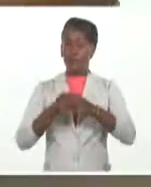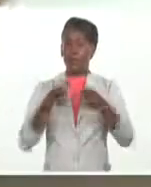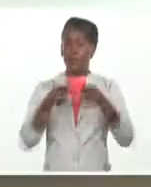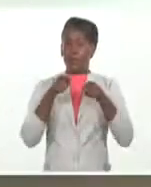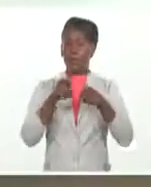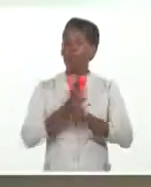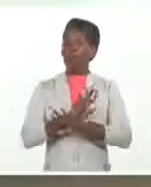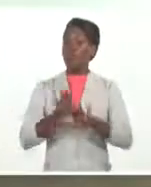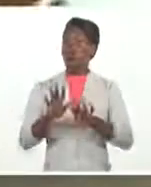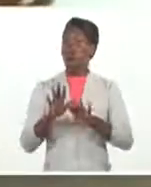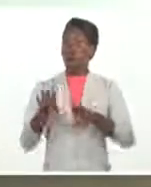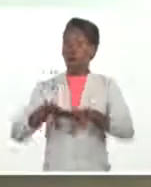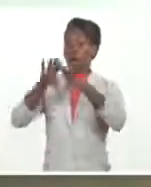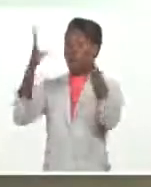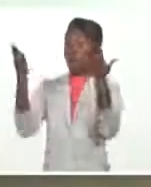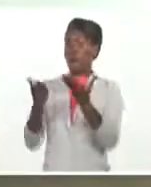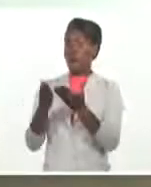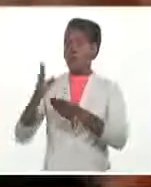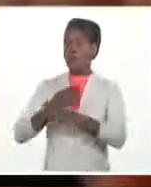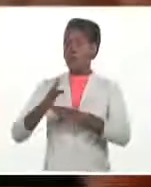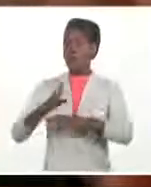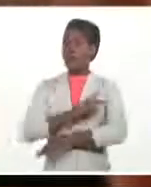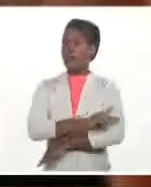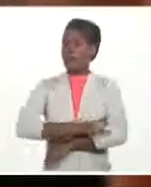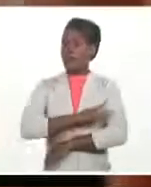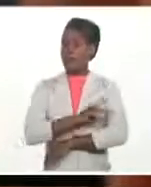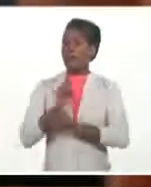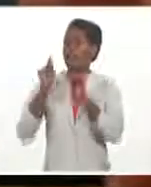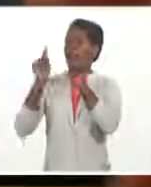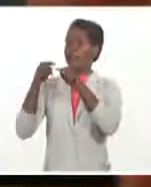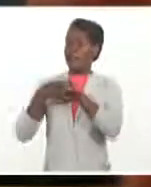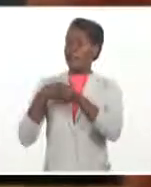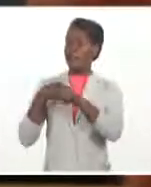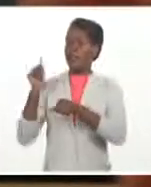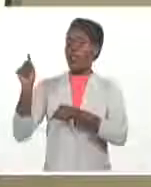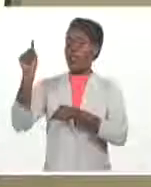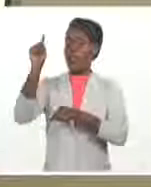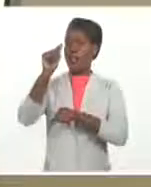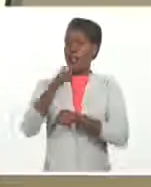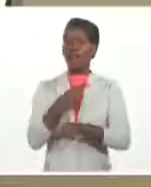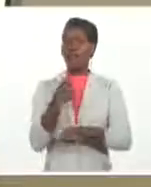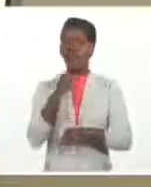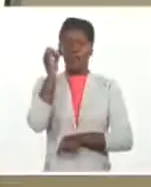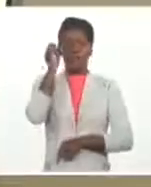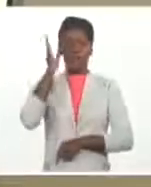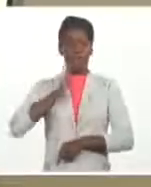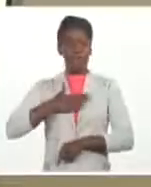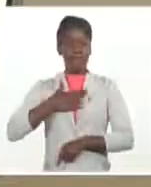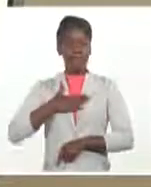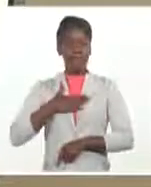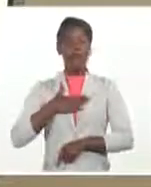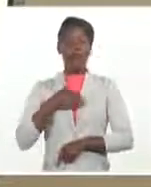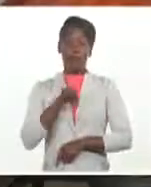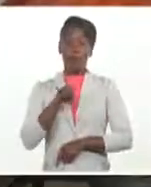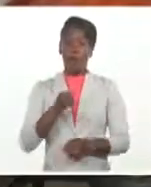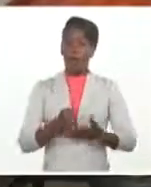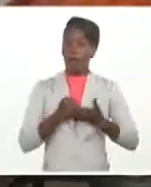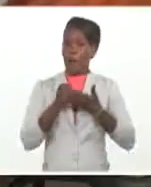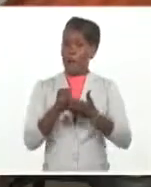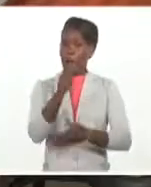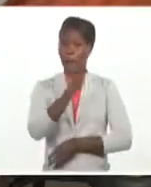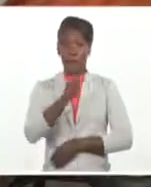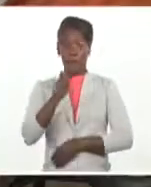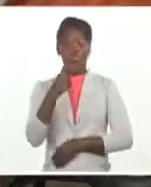referentes estudiados por los especialistas de la UCI para la creación de un pasaporte digital de vacunación que ofrezca confidencialidad de los datos,